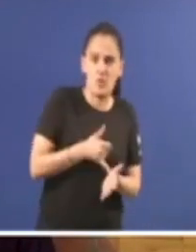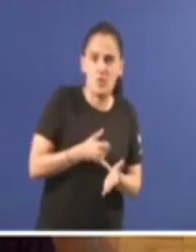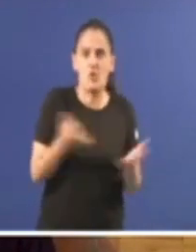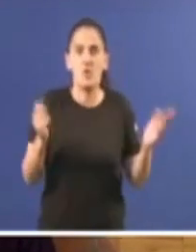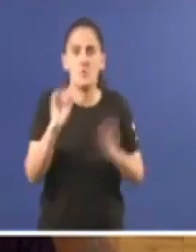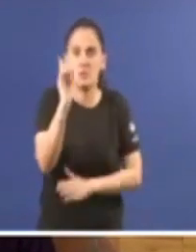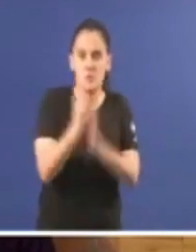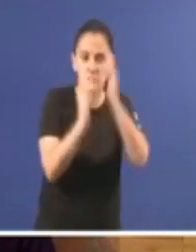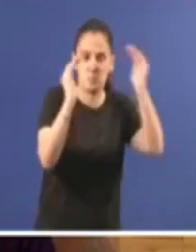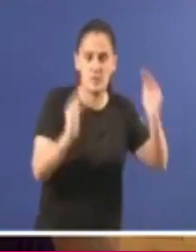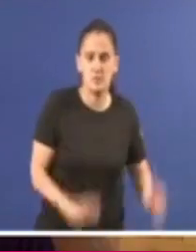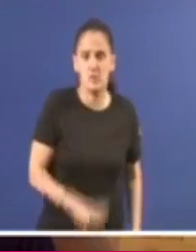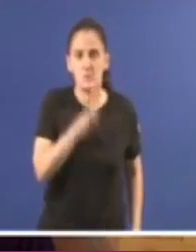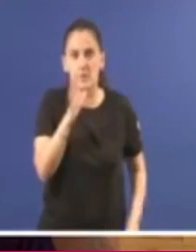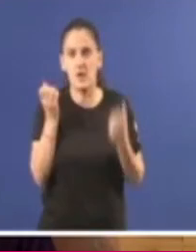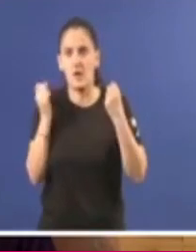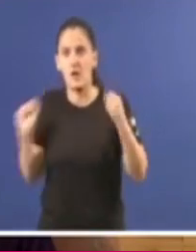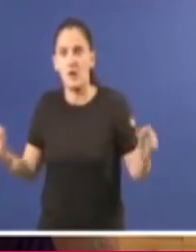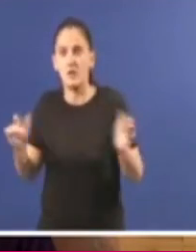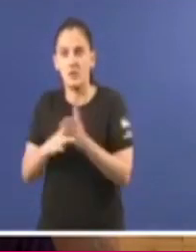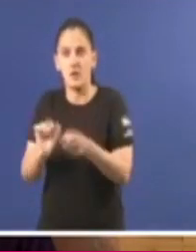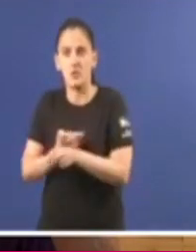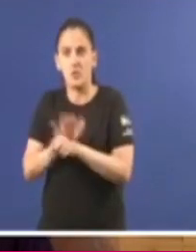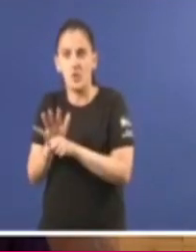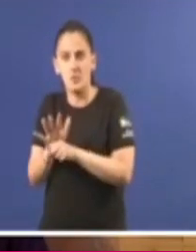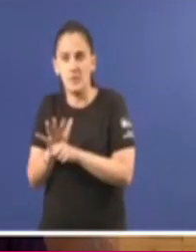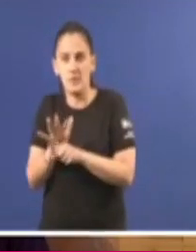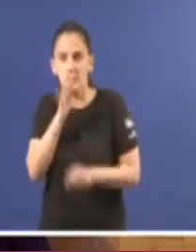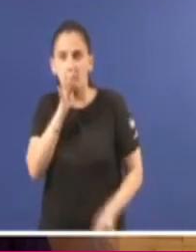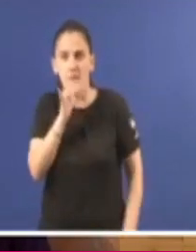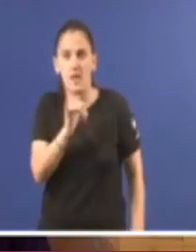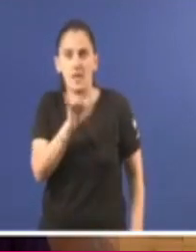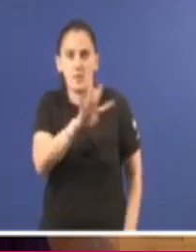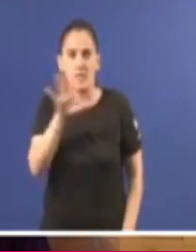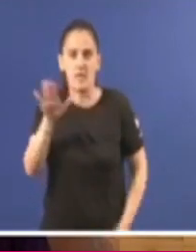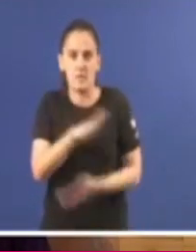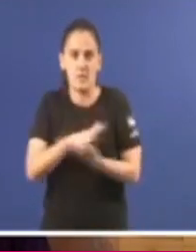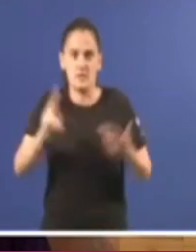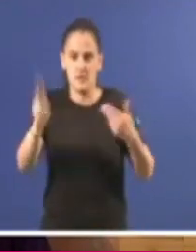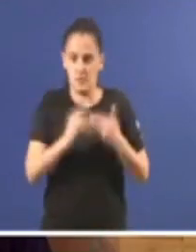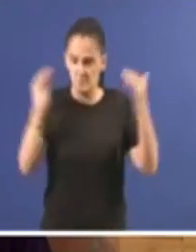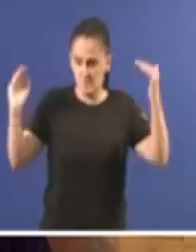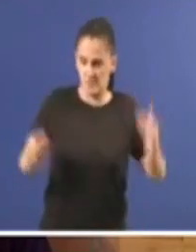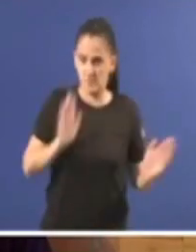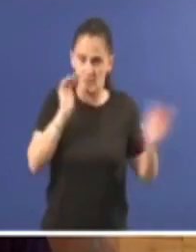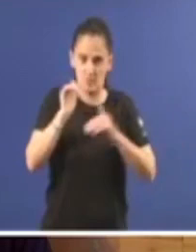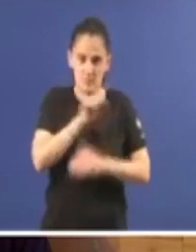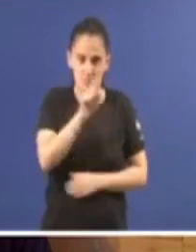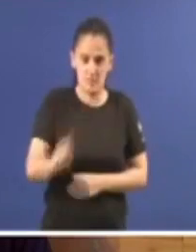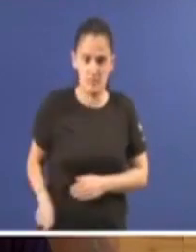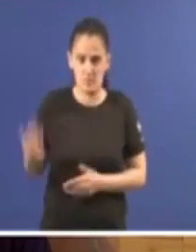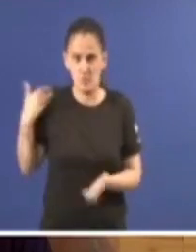orzamentarios, porque pese ao tsunami COVID ainda temos 45 millóns de euros menos en atención primaria que fai